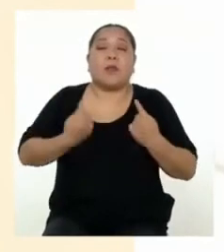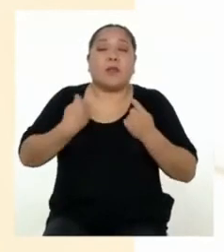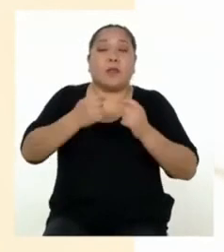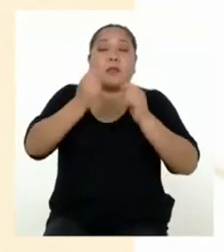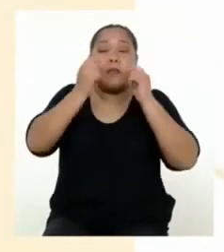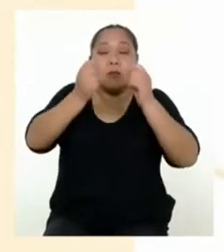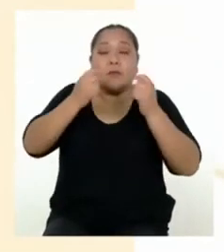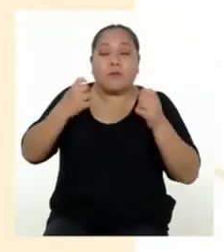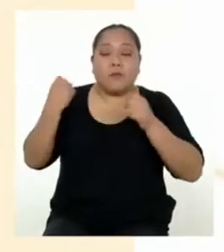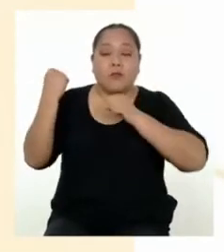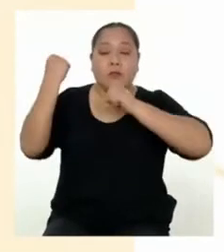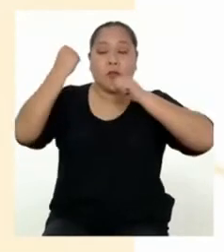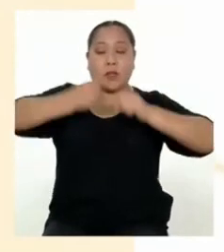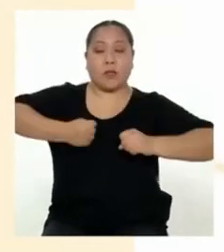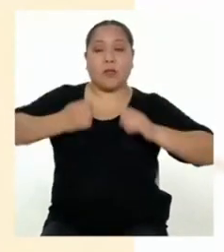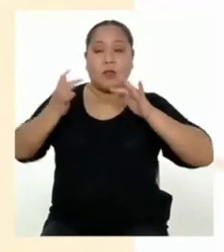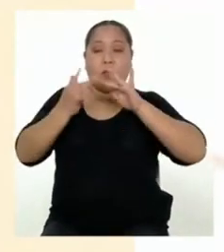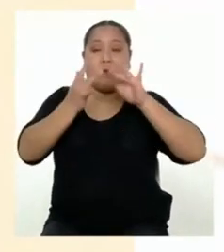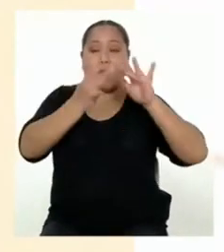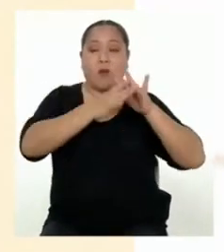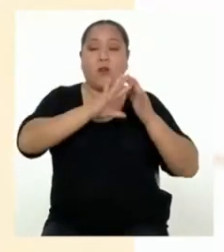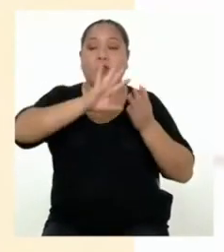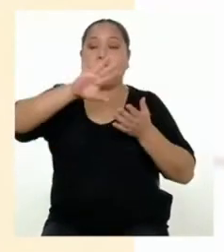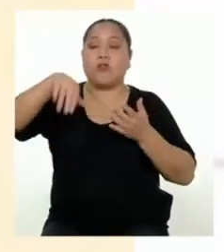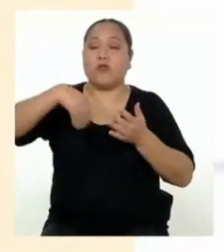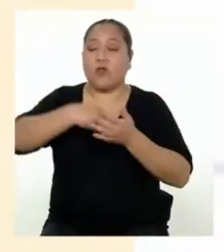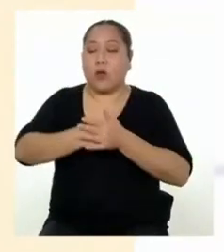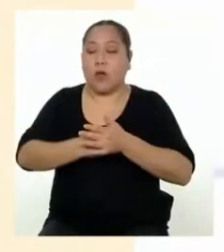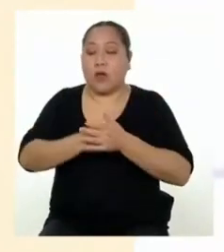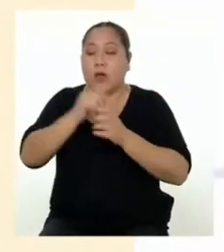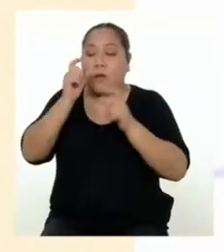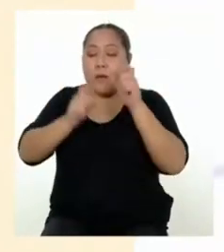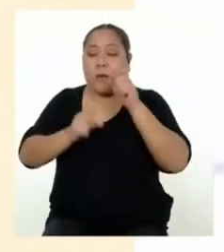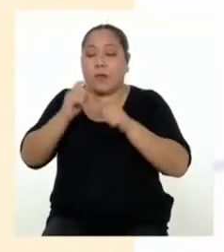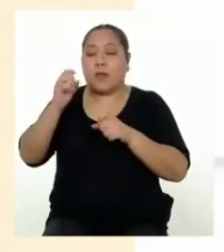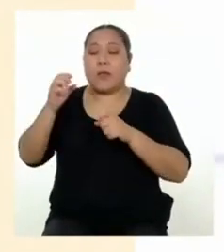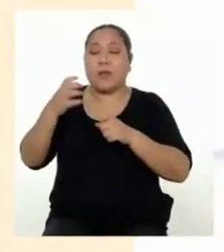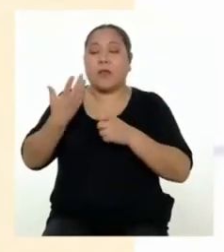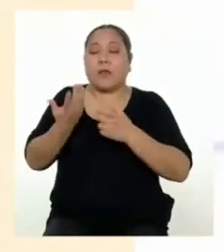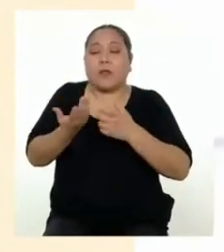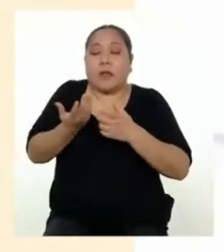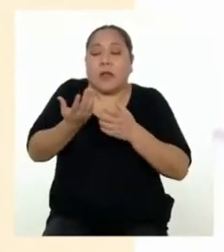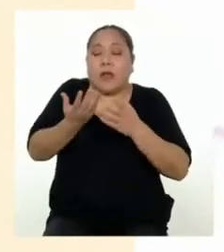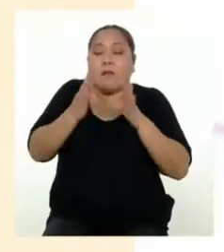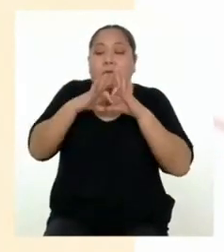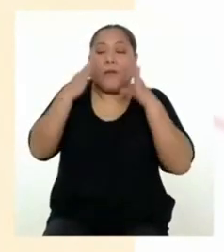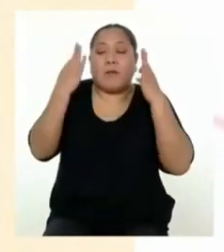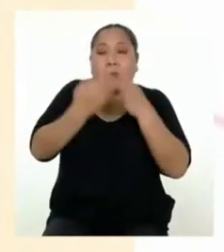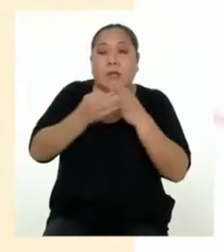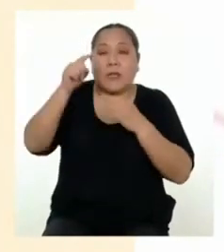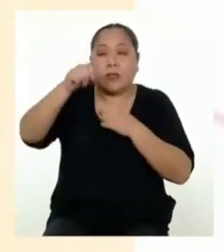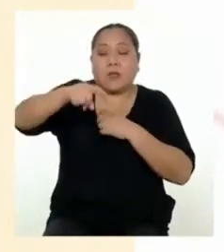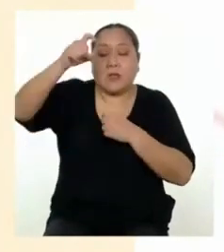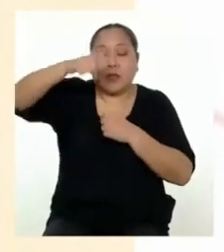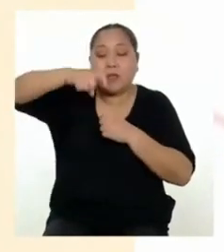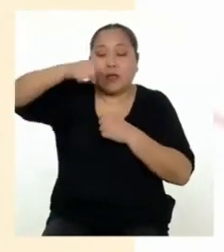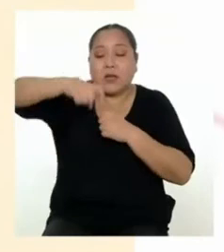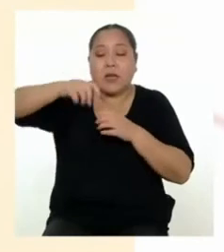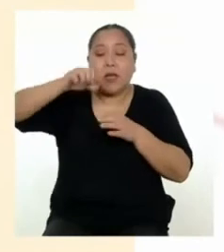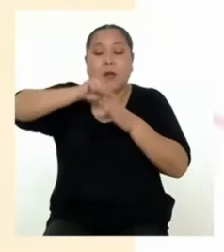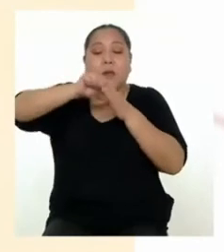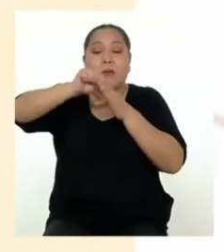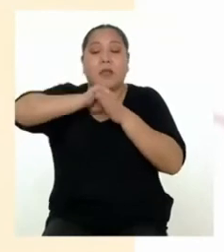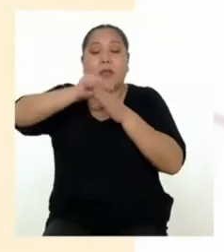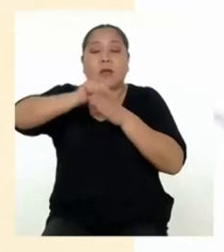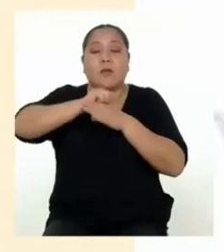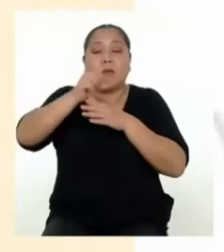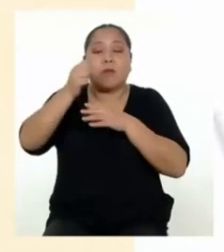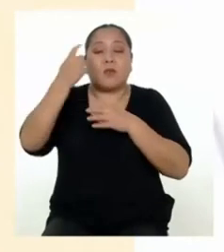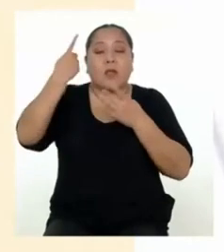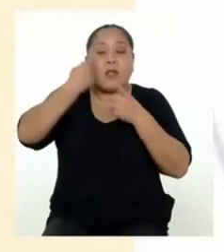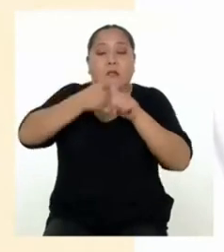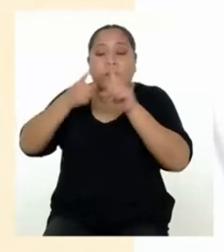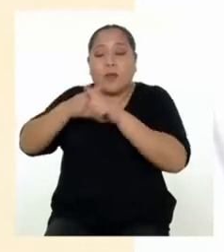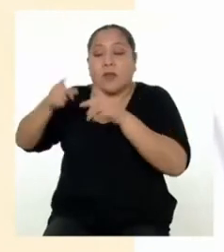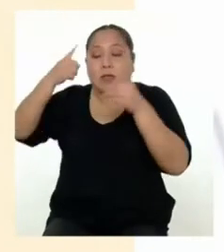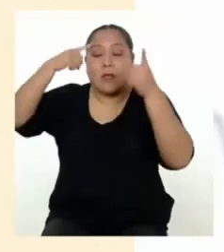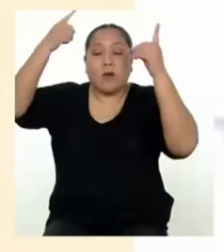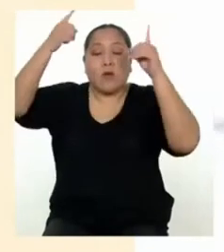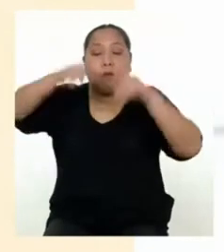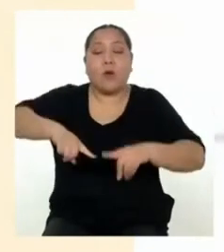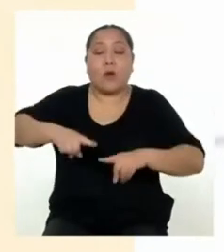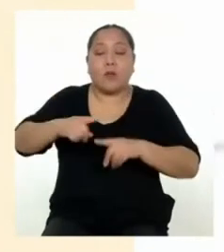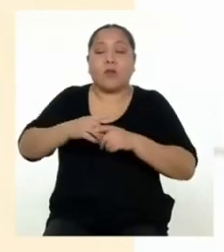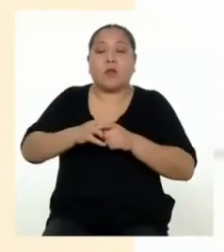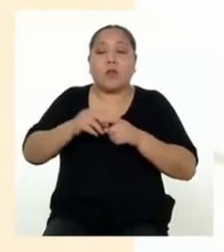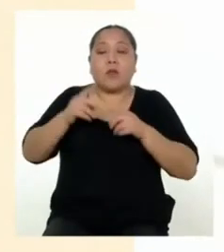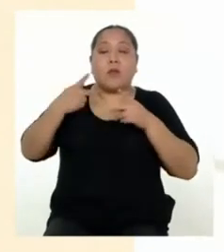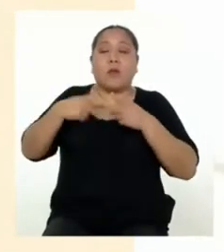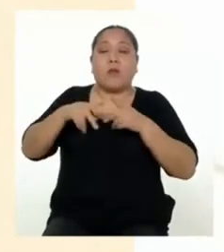de fortalecer los vínculos con todos los miembros de nuestra familia. Y para ello, es importante que pongamos en práctica ciertos acuerdos que nos van a